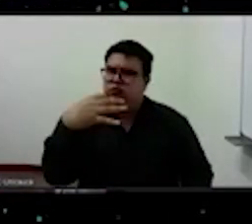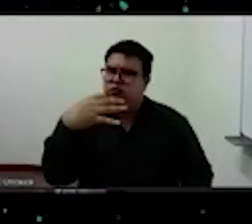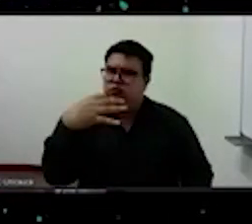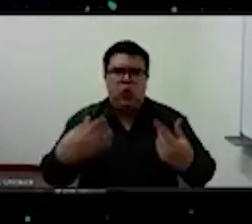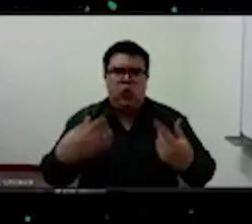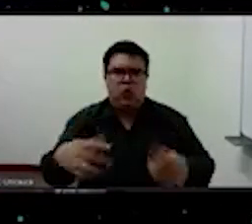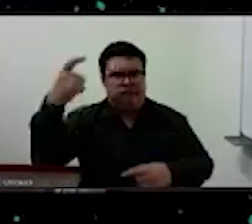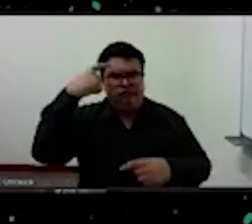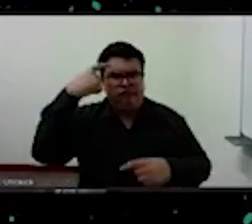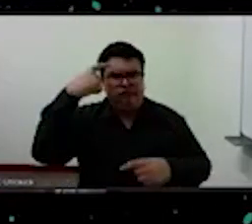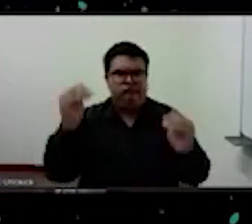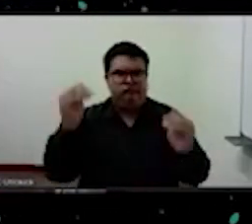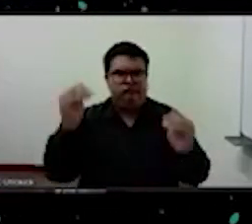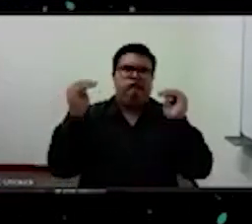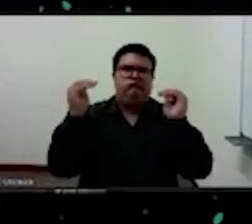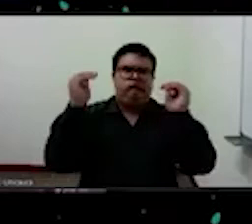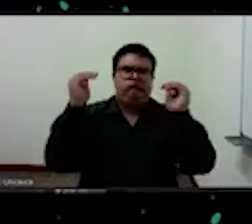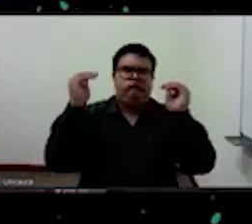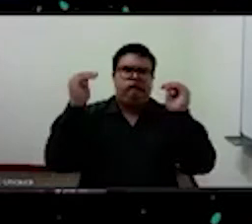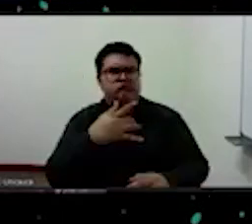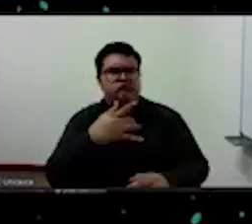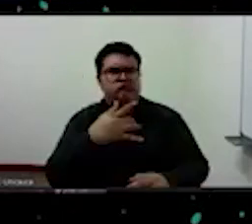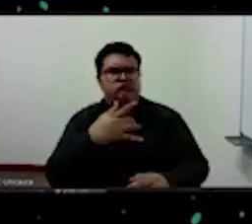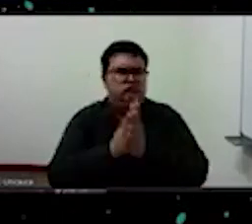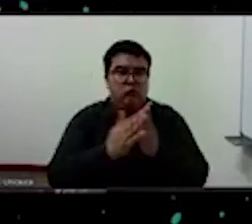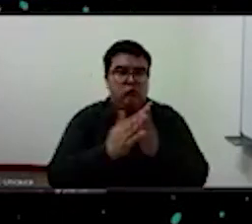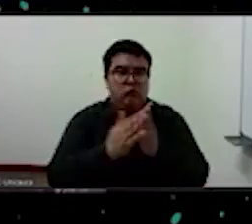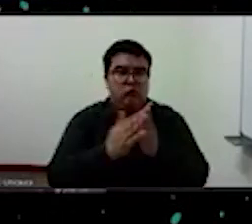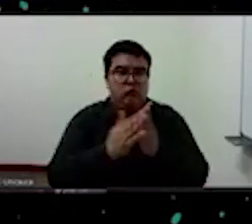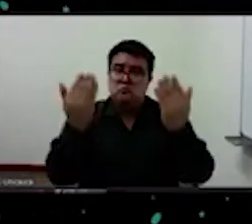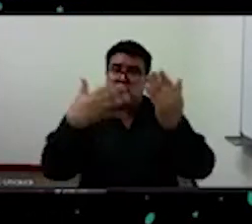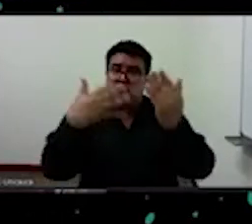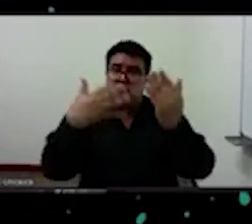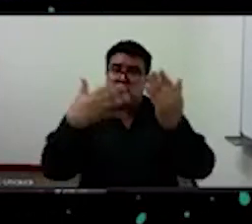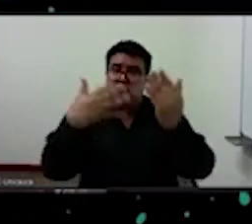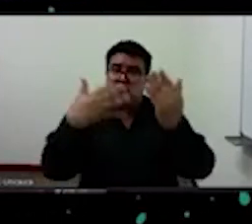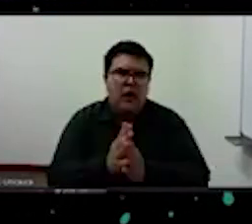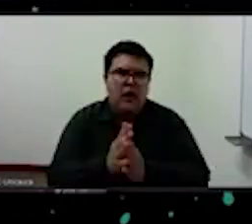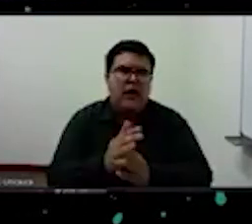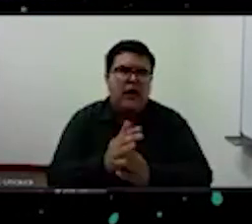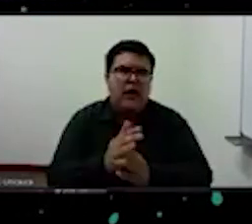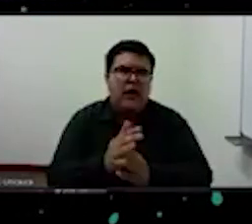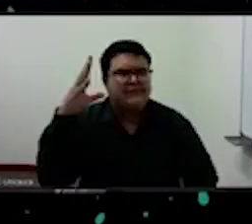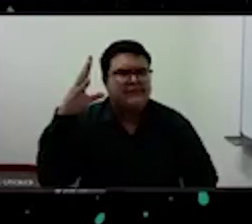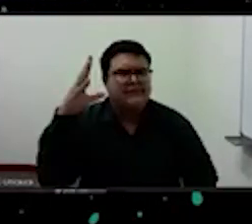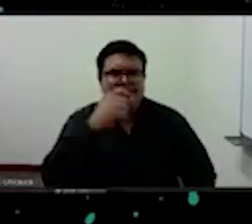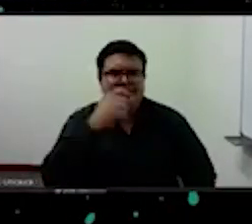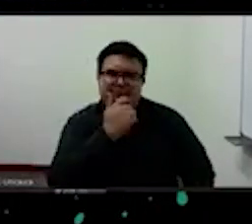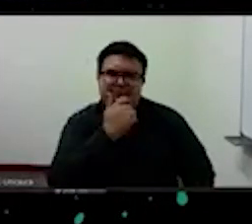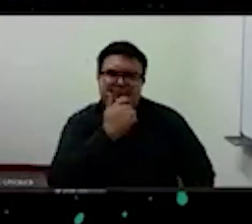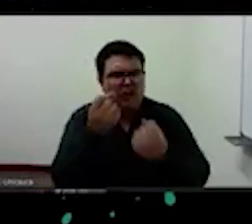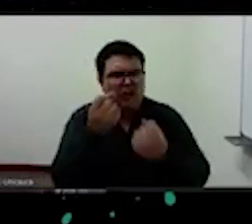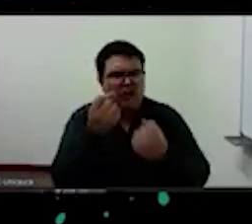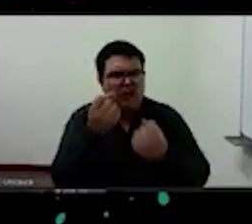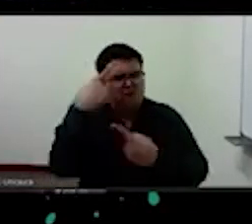puede ser que es la cosa más interesante de todas intentar imaginar cuál